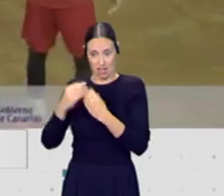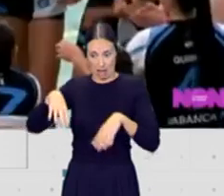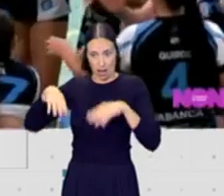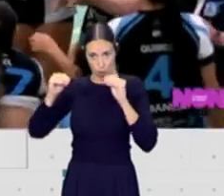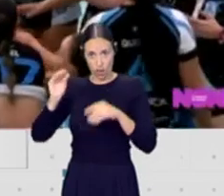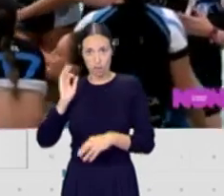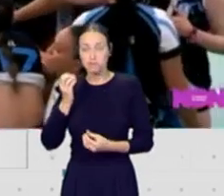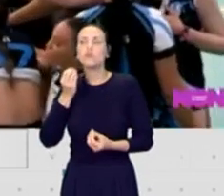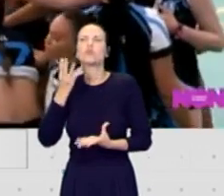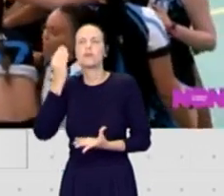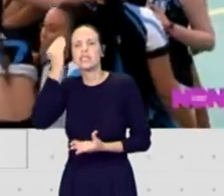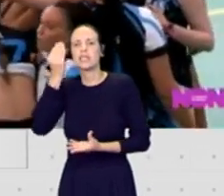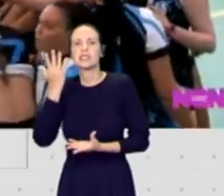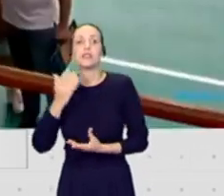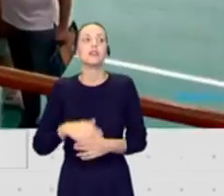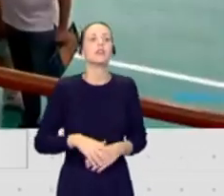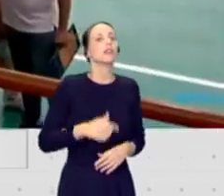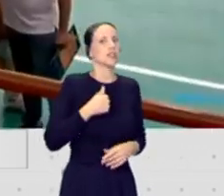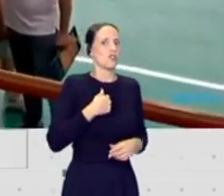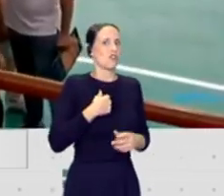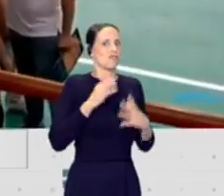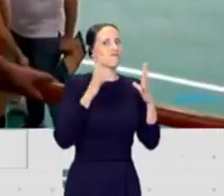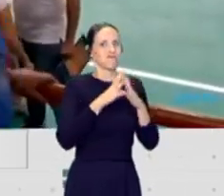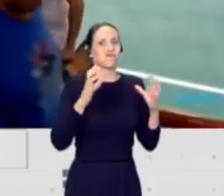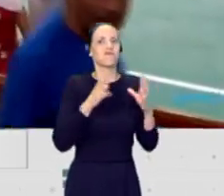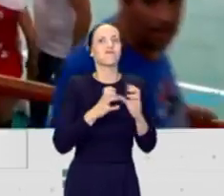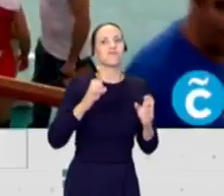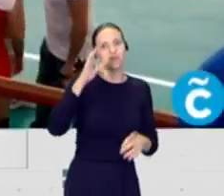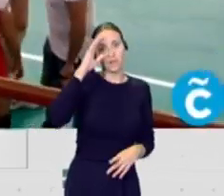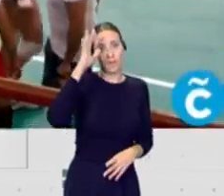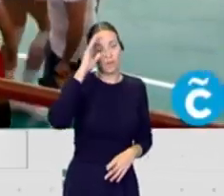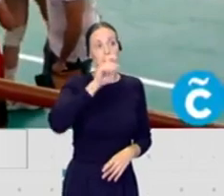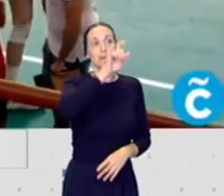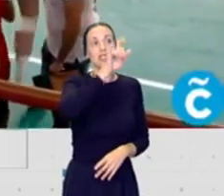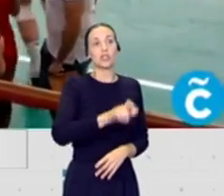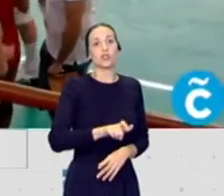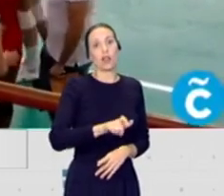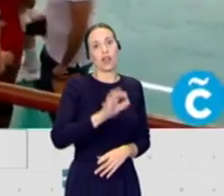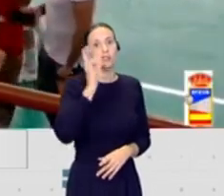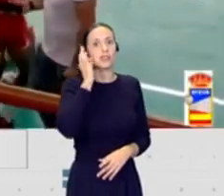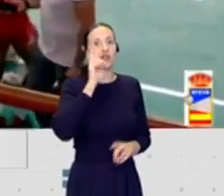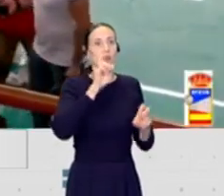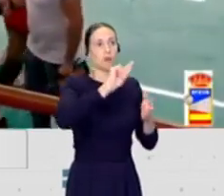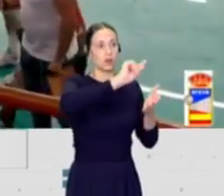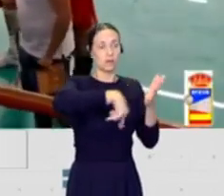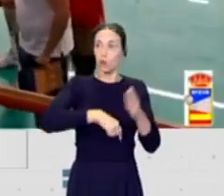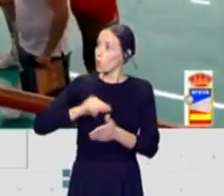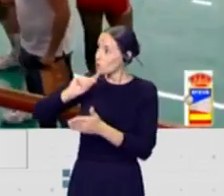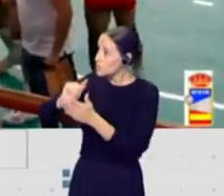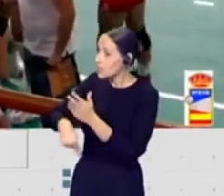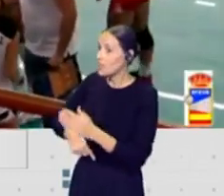Pues, la verdad que tengo bastantes expectativas. Vamos a tener una nueva incorporación. ¿Un fichaje? Sí,